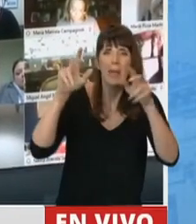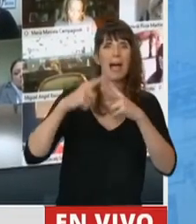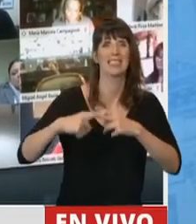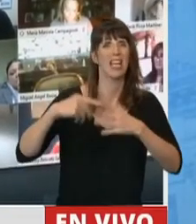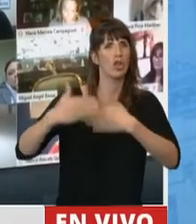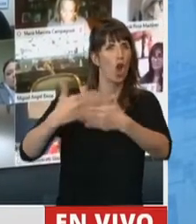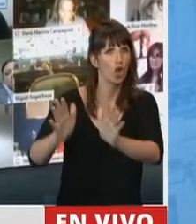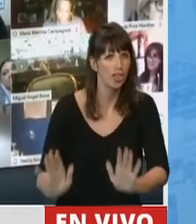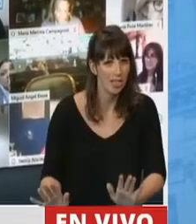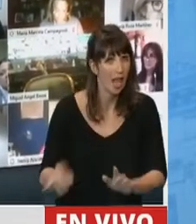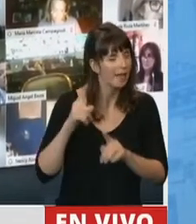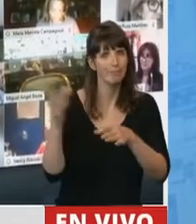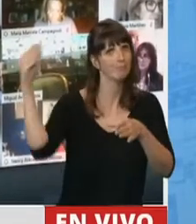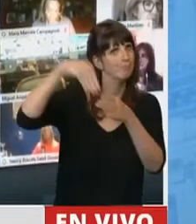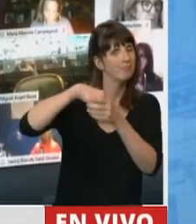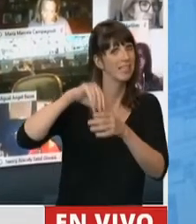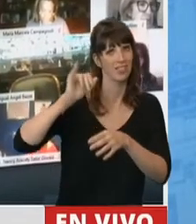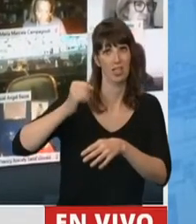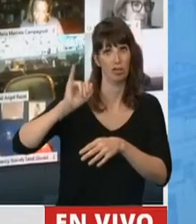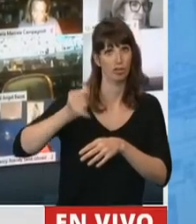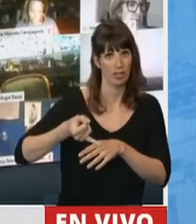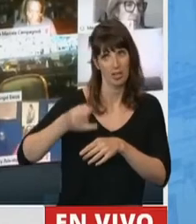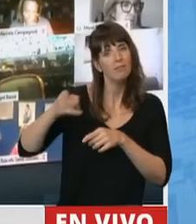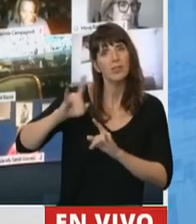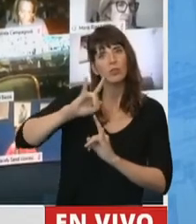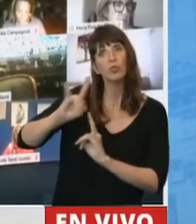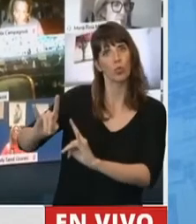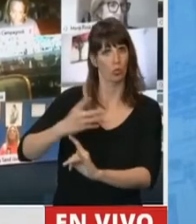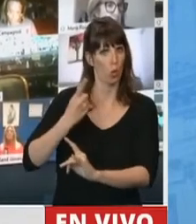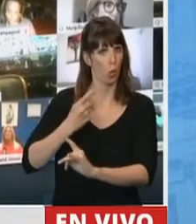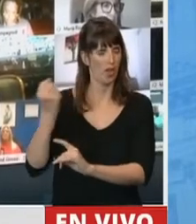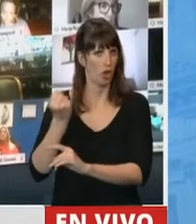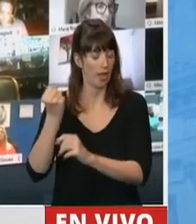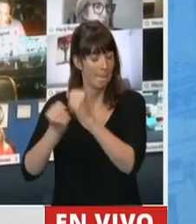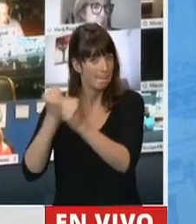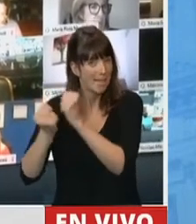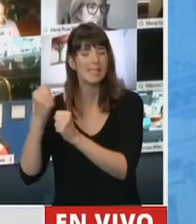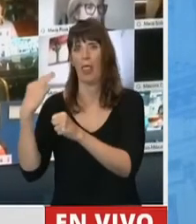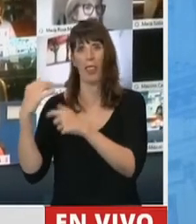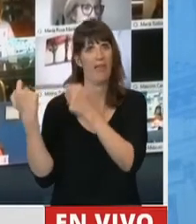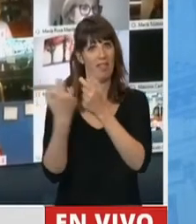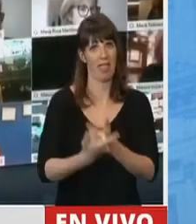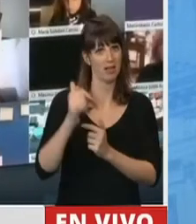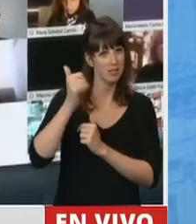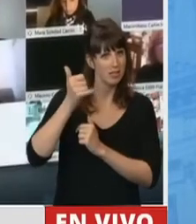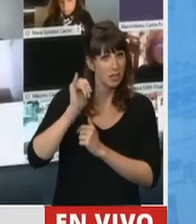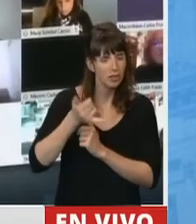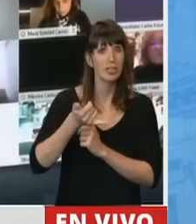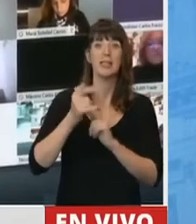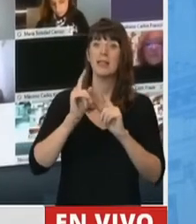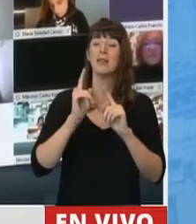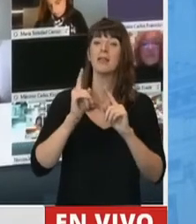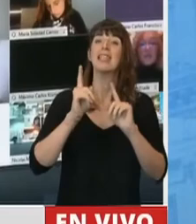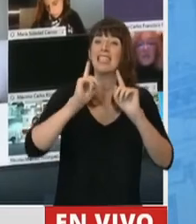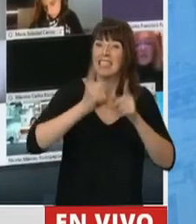que formará parte de una gran responsabilidad de los empleadores y al mismo tiempo estas tareas de